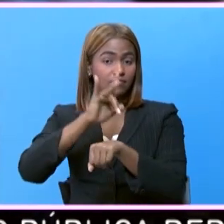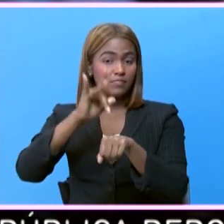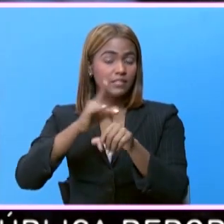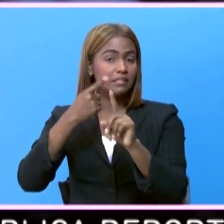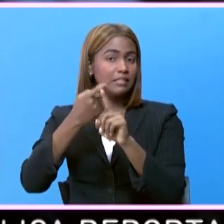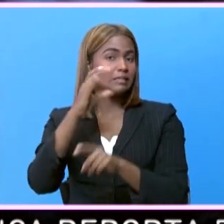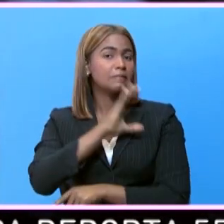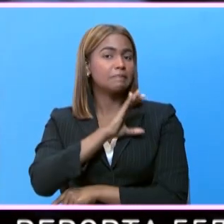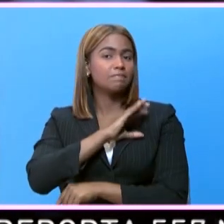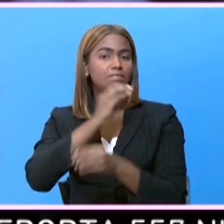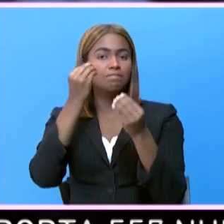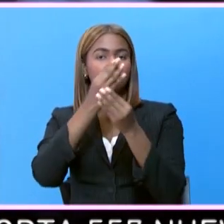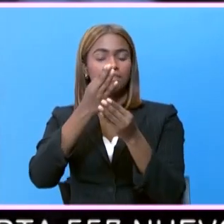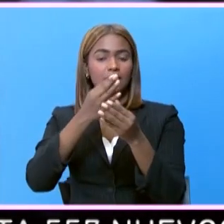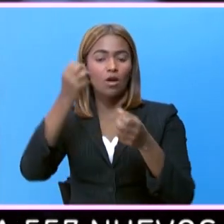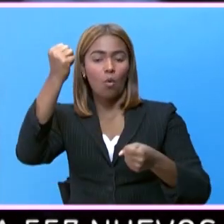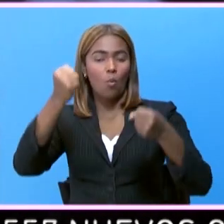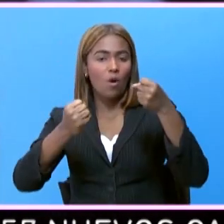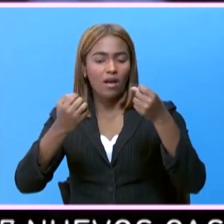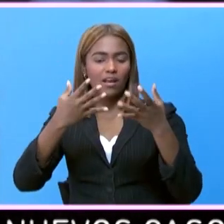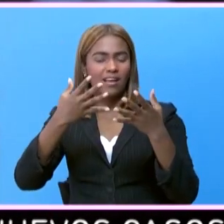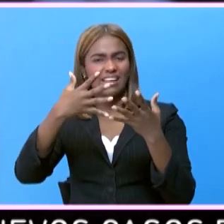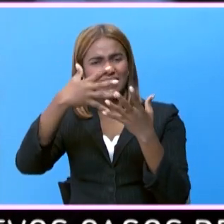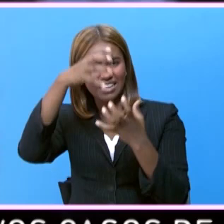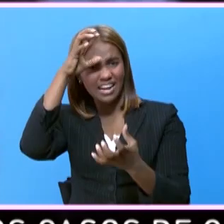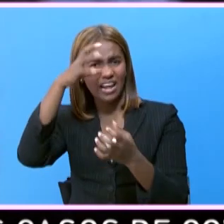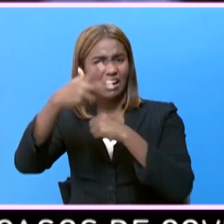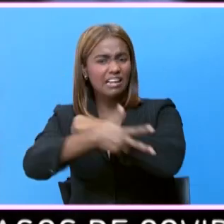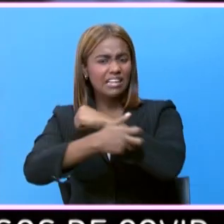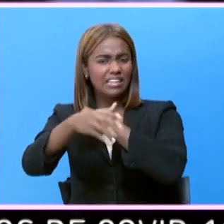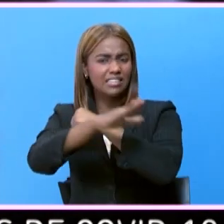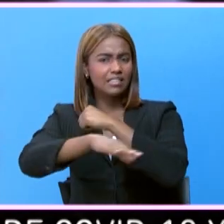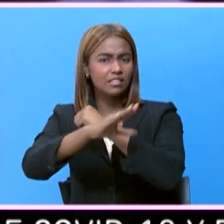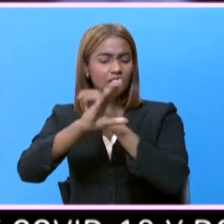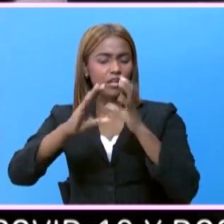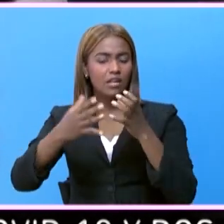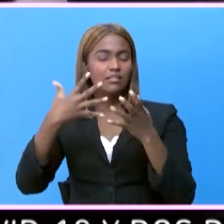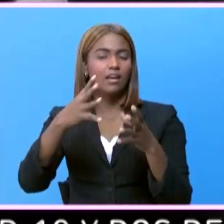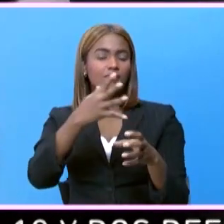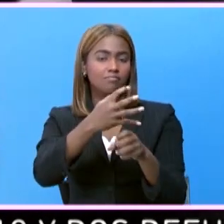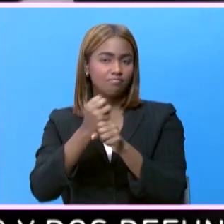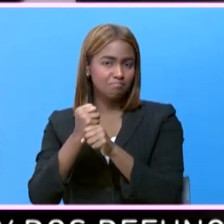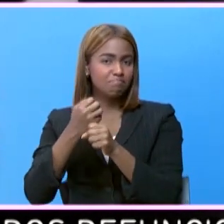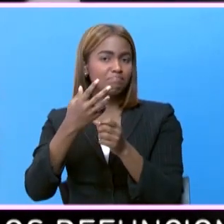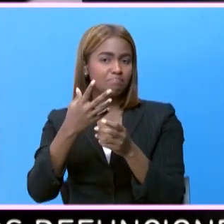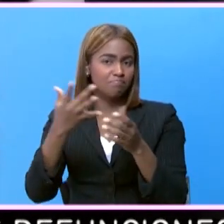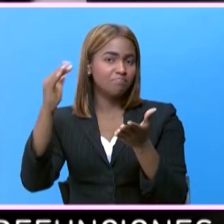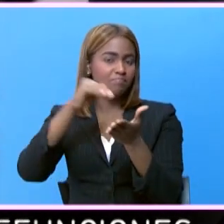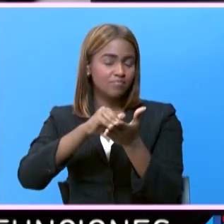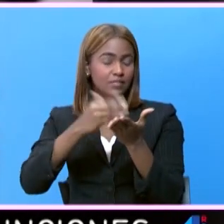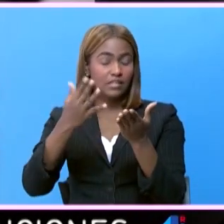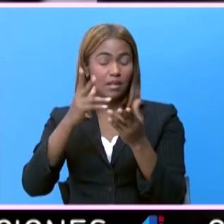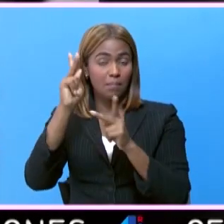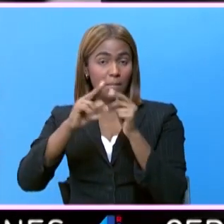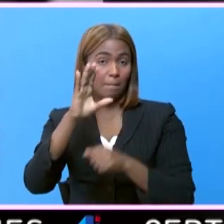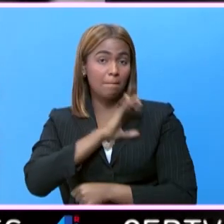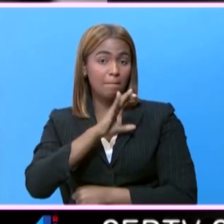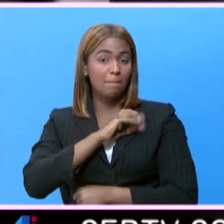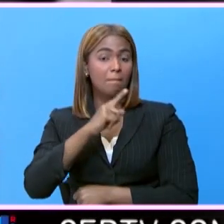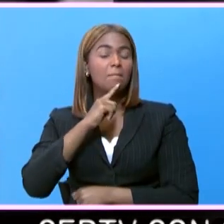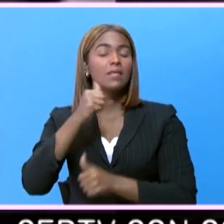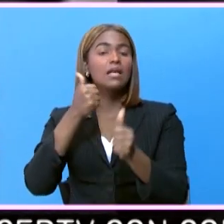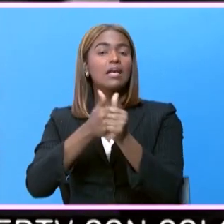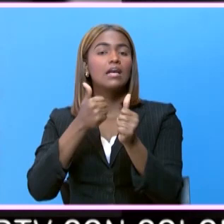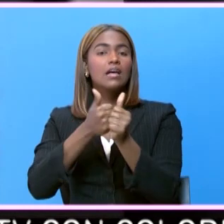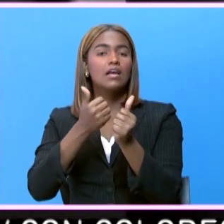la Policía informó que el jaguar que había sido robado del zoológico de Gurabo fue recuperado. Según el informe policial, el felino se